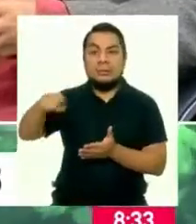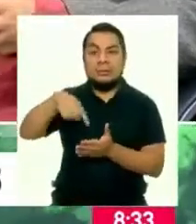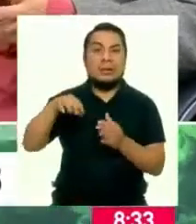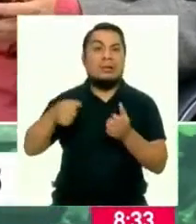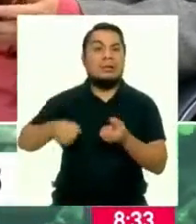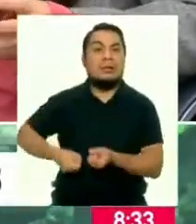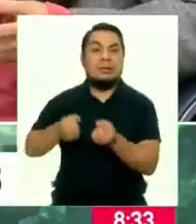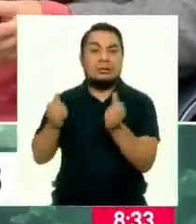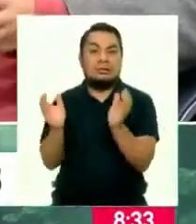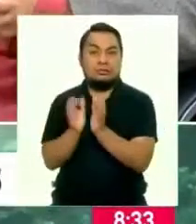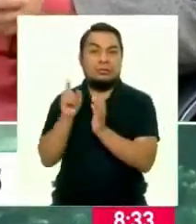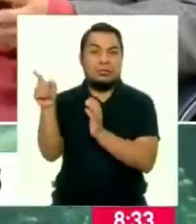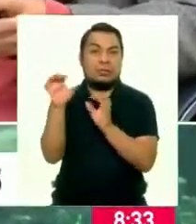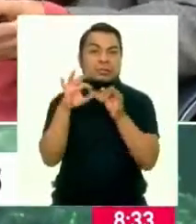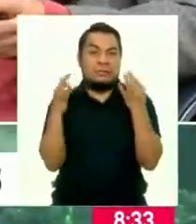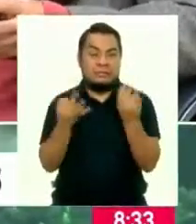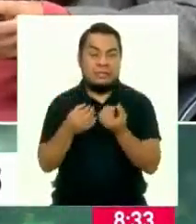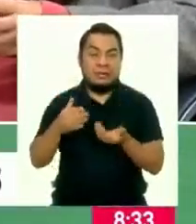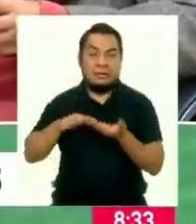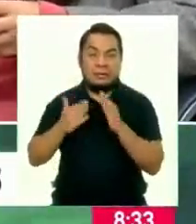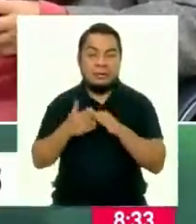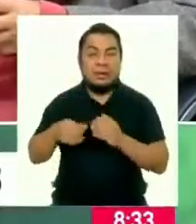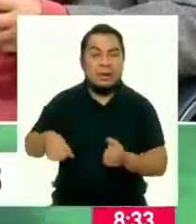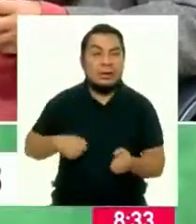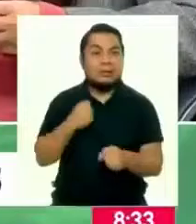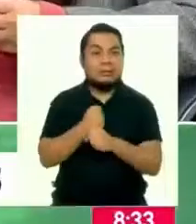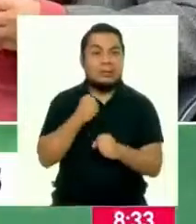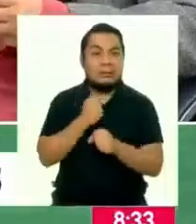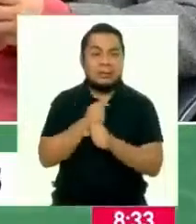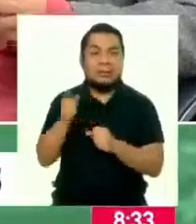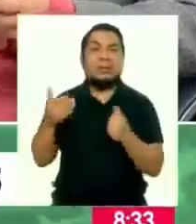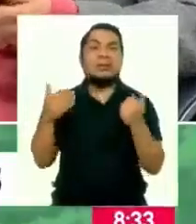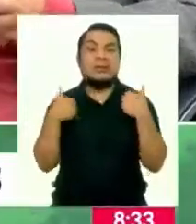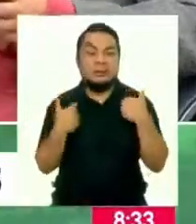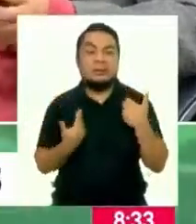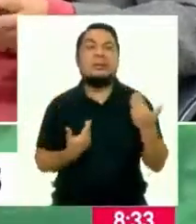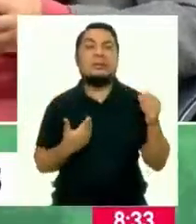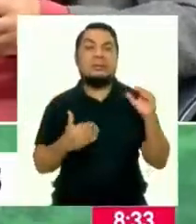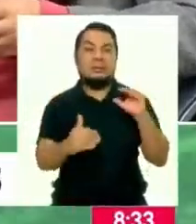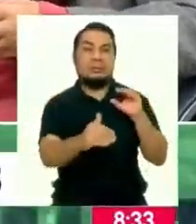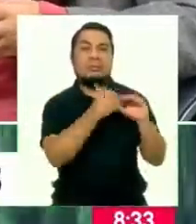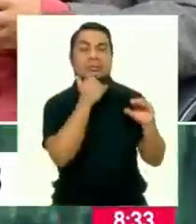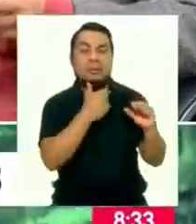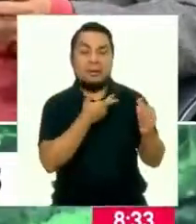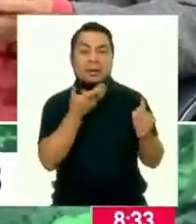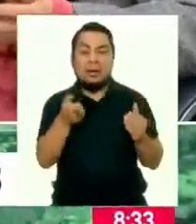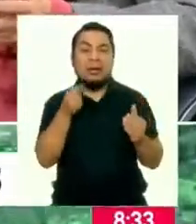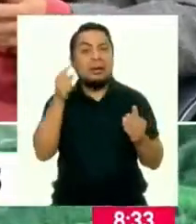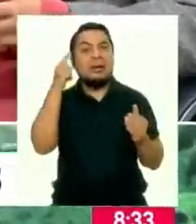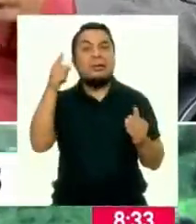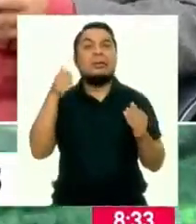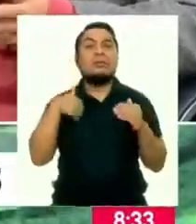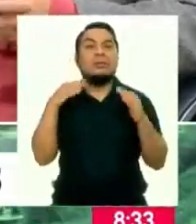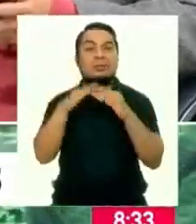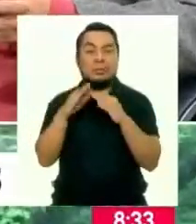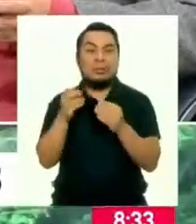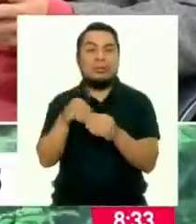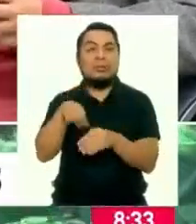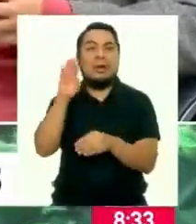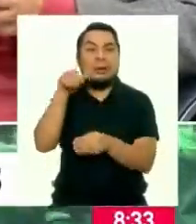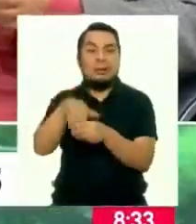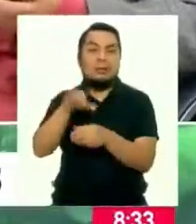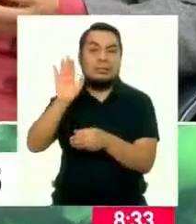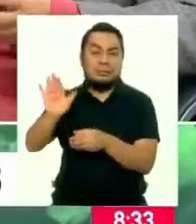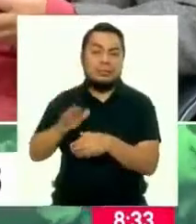que muchos de ellos están asociados en comunidades, son los que tienen este mecanismo para la transferencia financiera. Entonces, ese es un papel